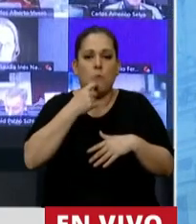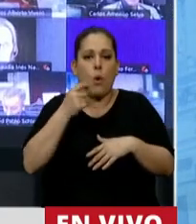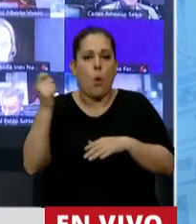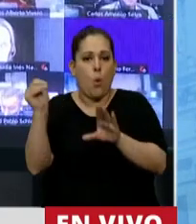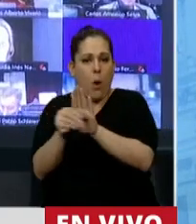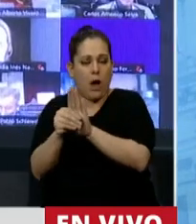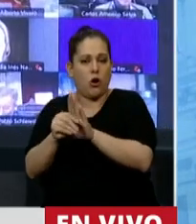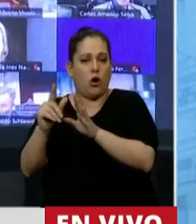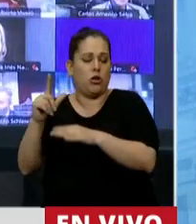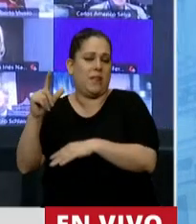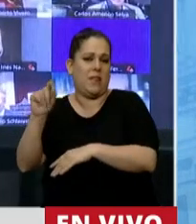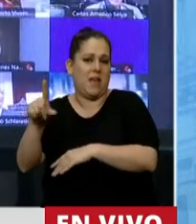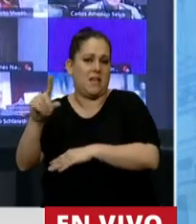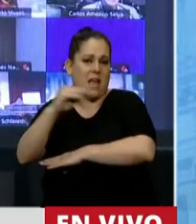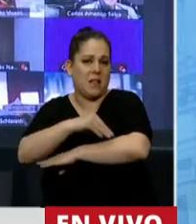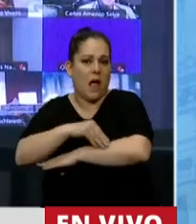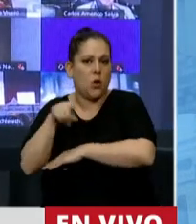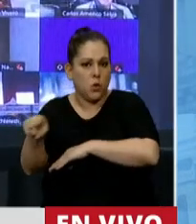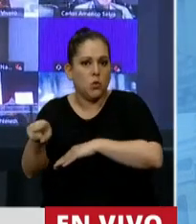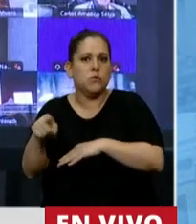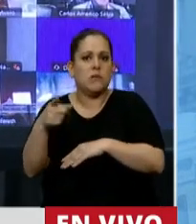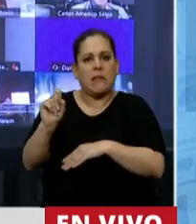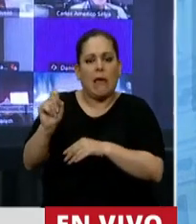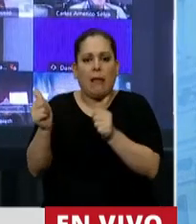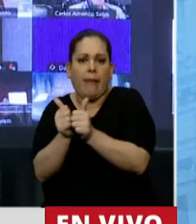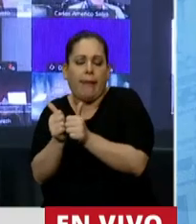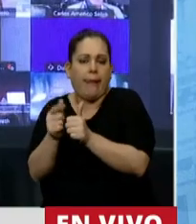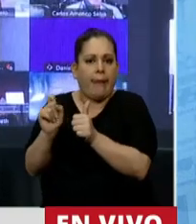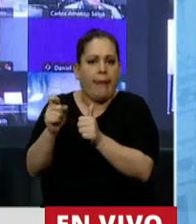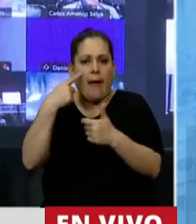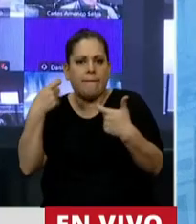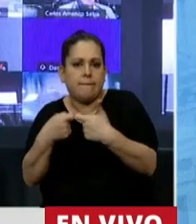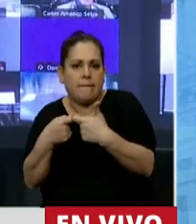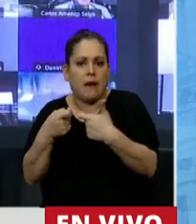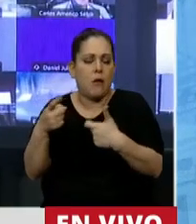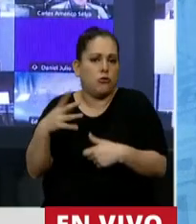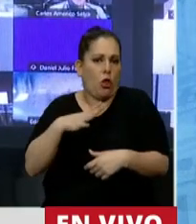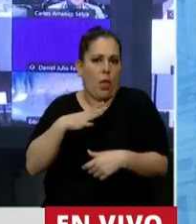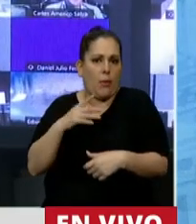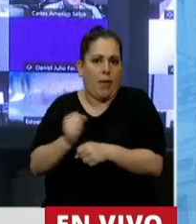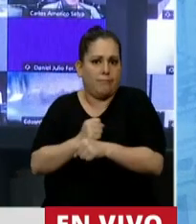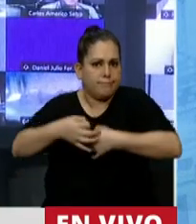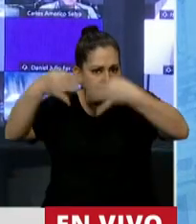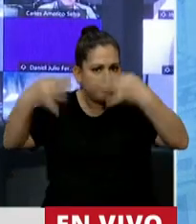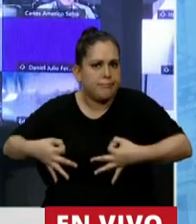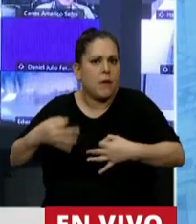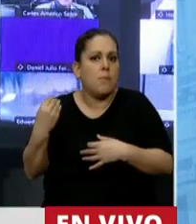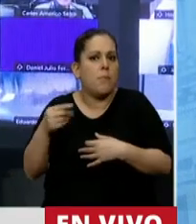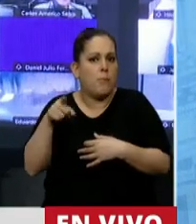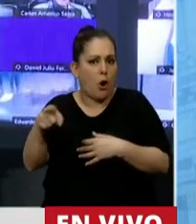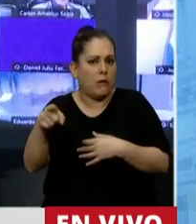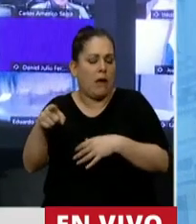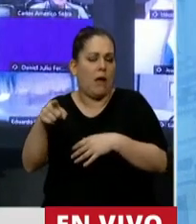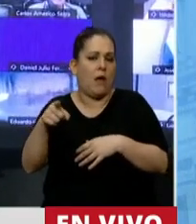amarrocó, no se sabe, siendo testaferro de quién todavía, o no se puede probar, porque Ollarbide anda por los canales de televisión